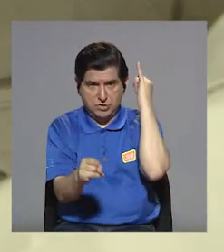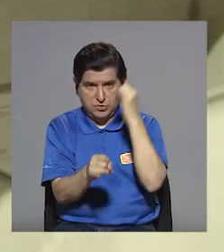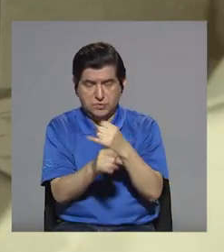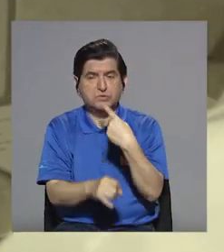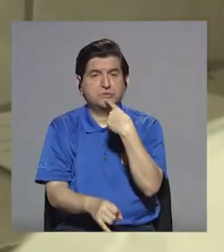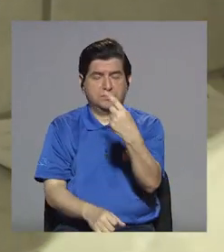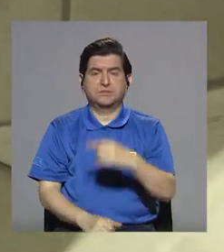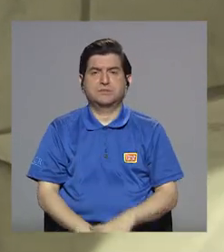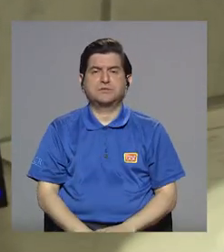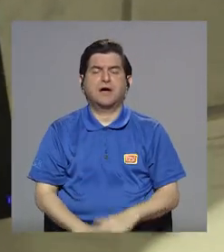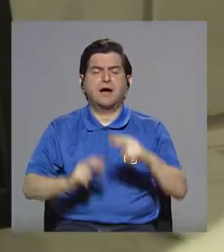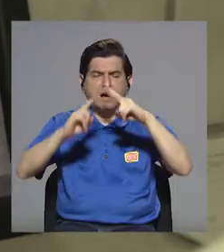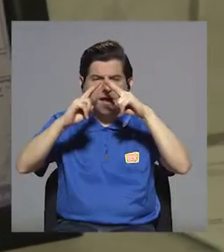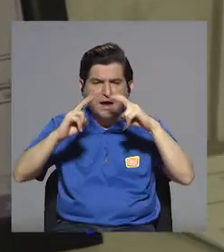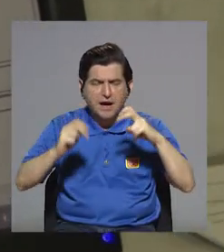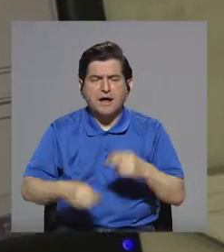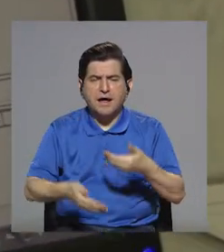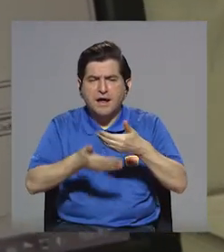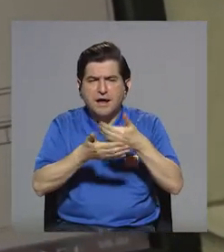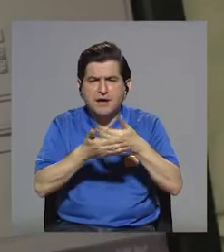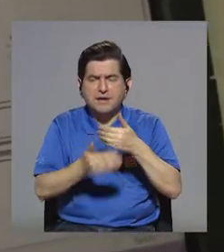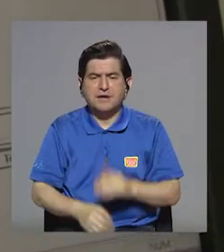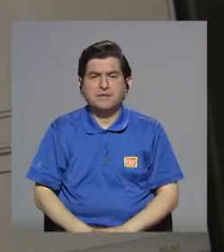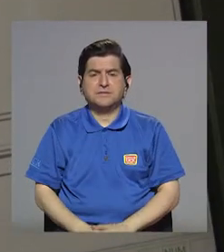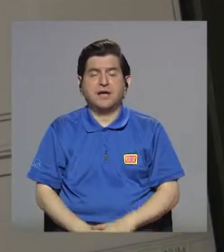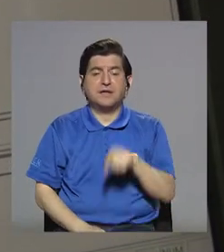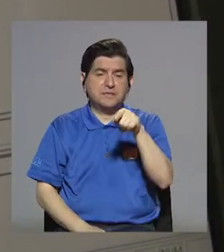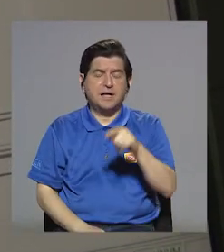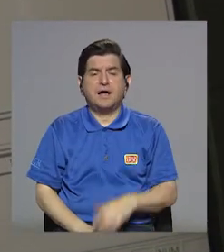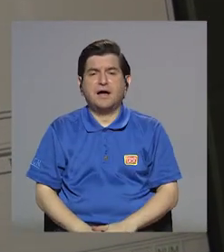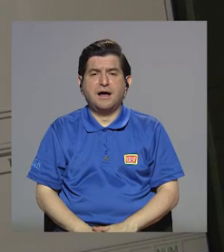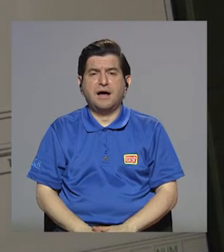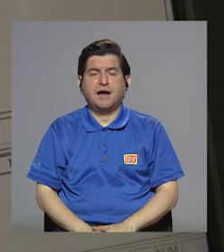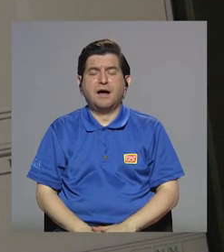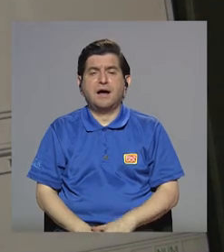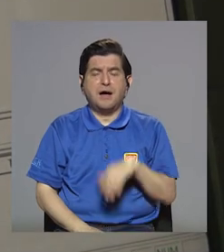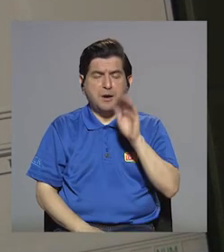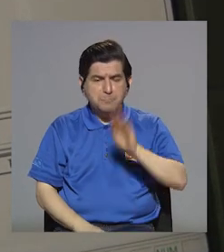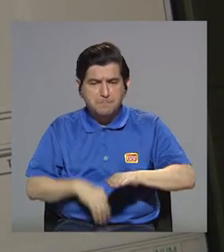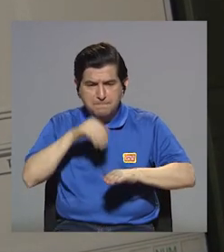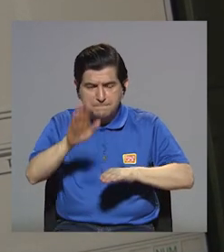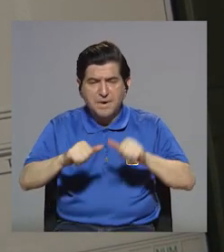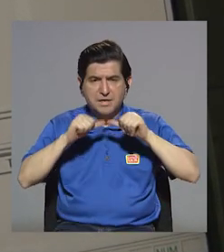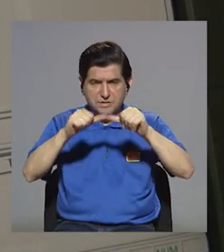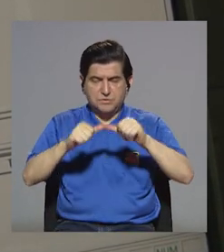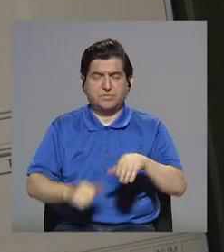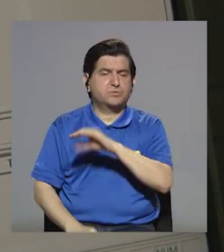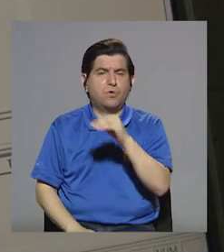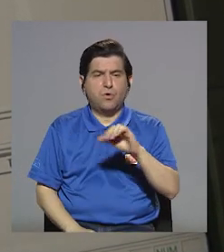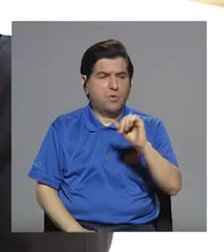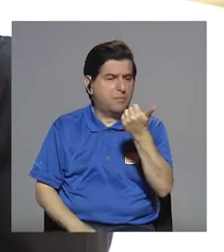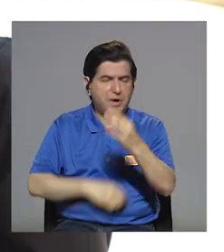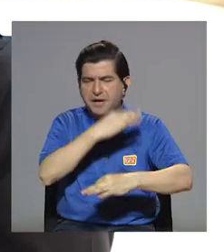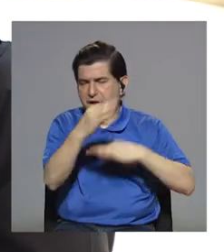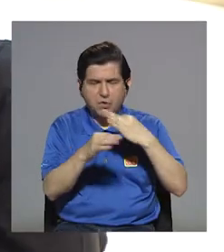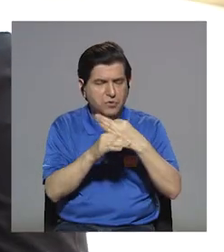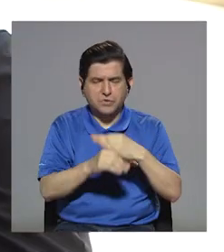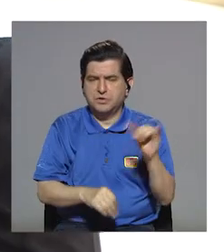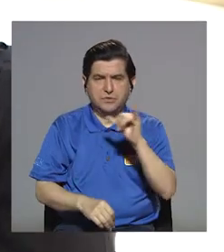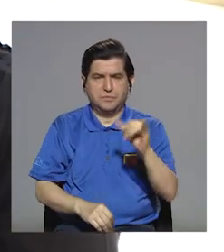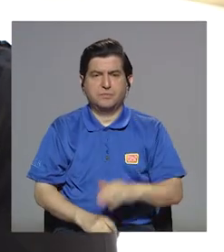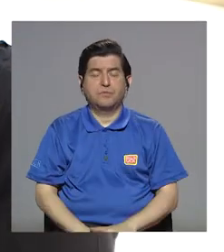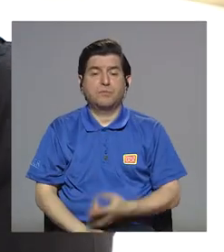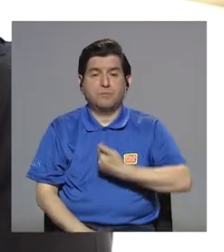dice, bueno, para un análisis de humedad tienes que seguir estos pasos para cenizas y demás, ¿verdad? Entonces, nosotros